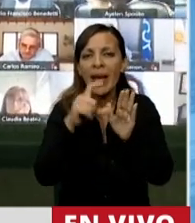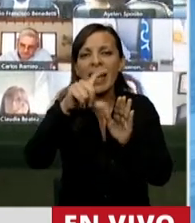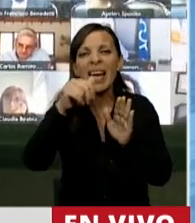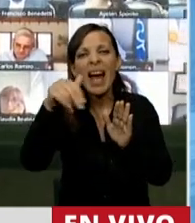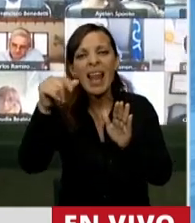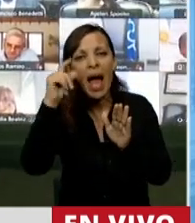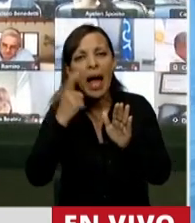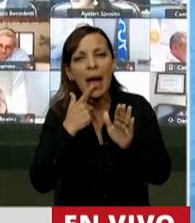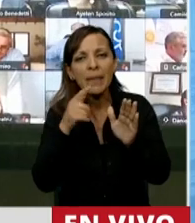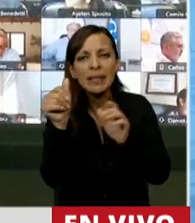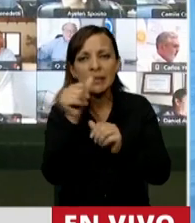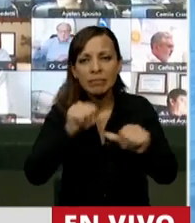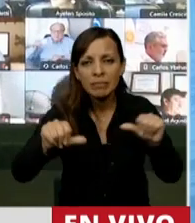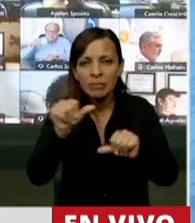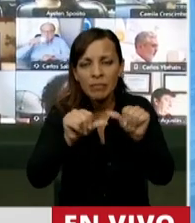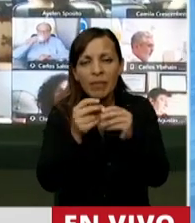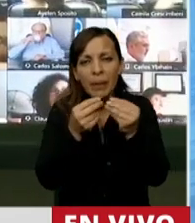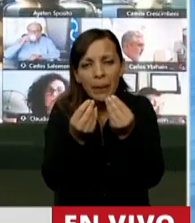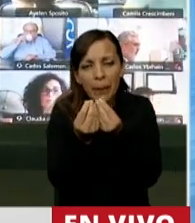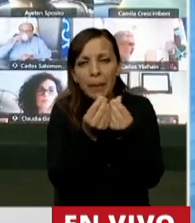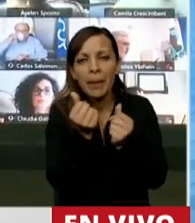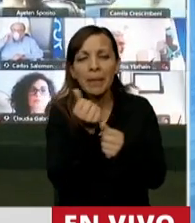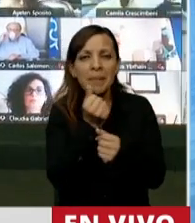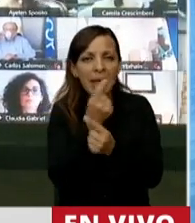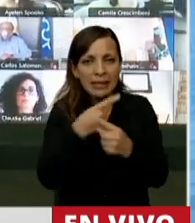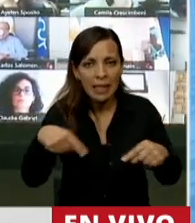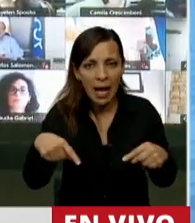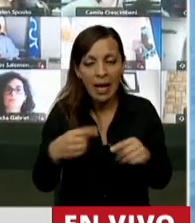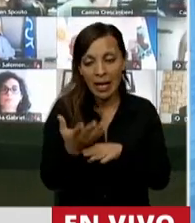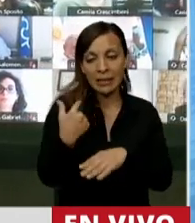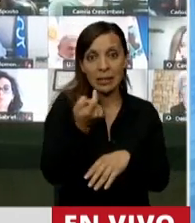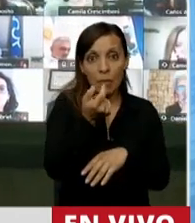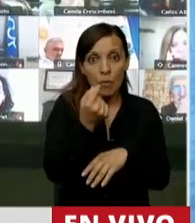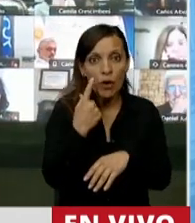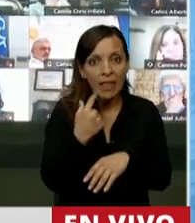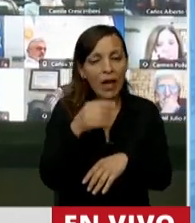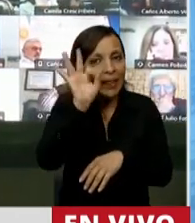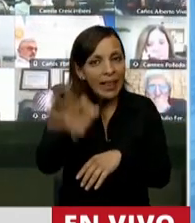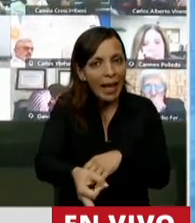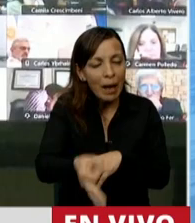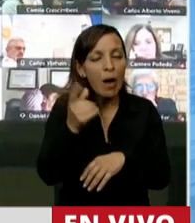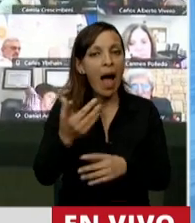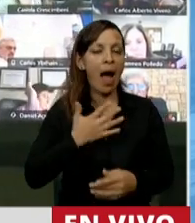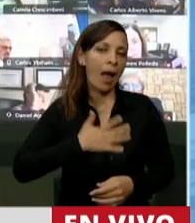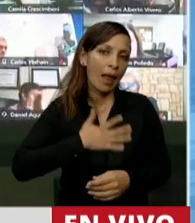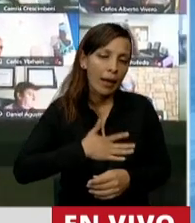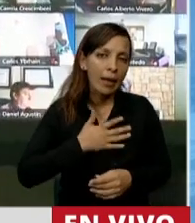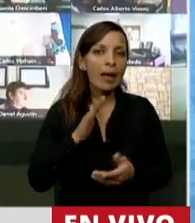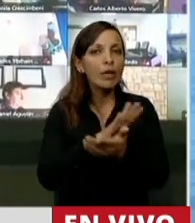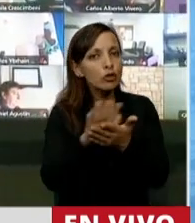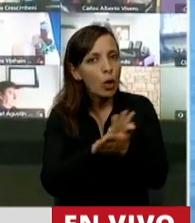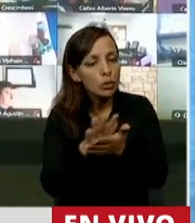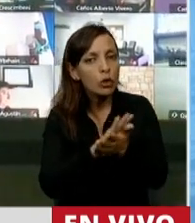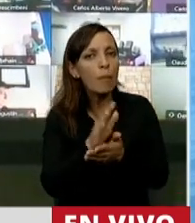que nos enteramos hace pocos días y fue una alegría y una solución para muchas